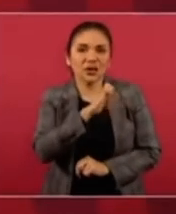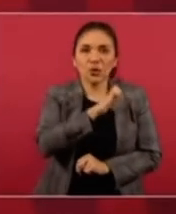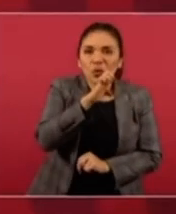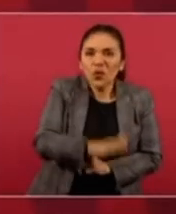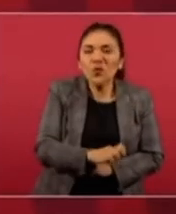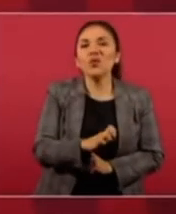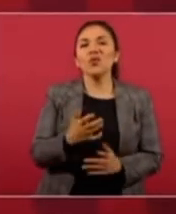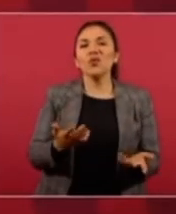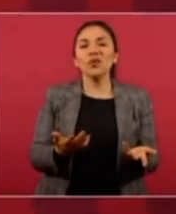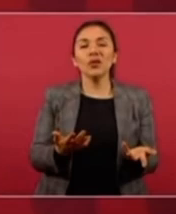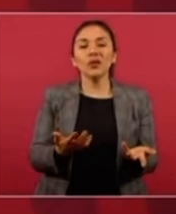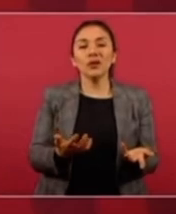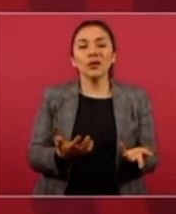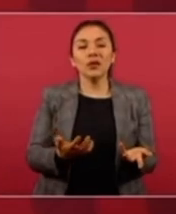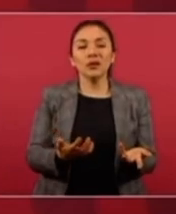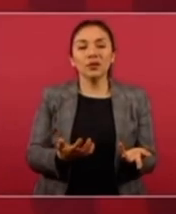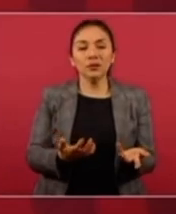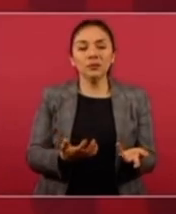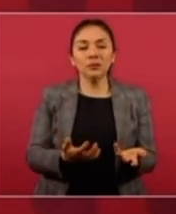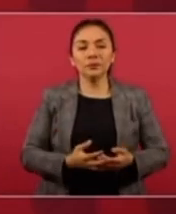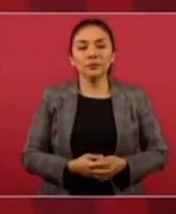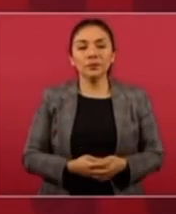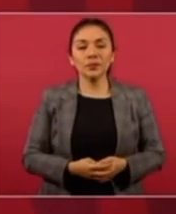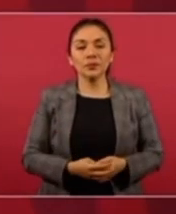es gastar el tiempo y gastar lágrimas.